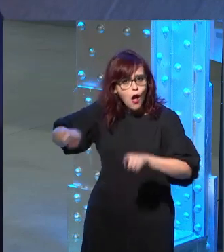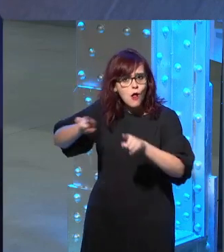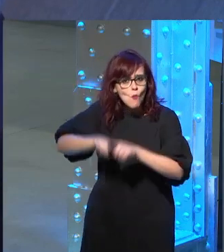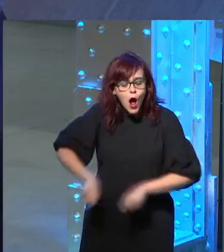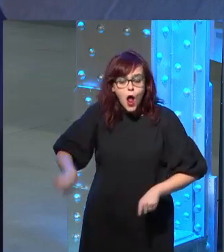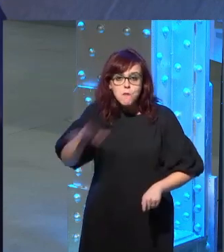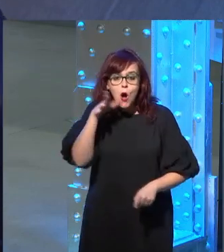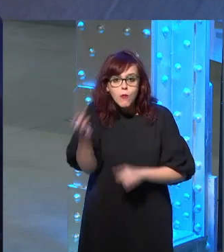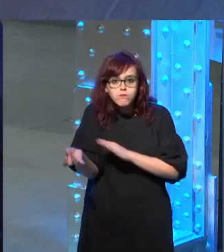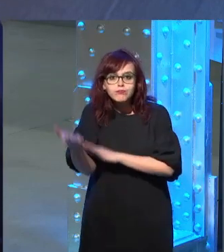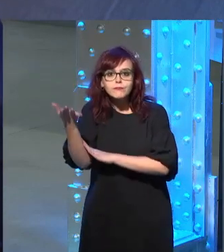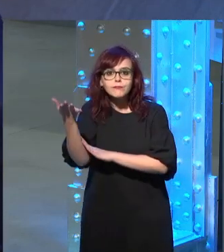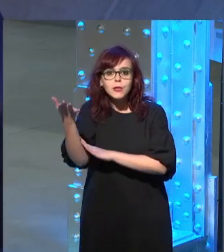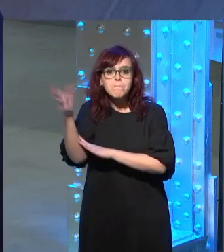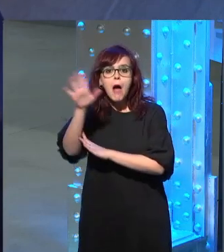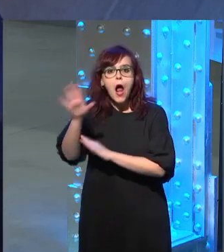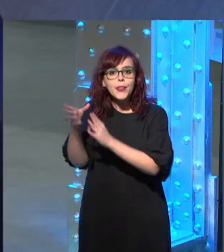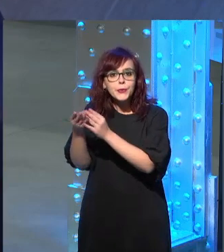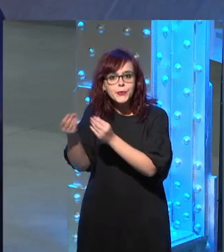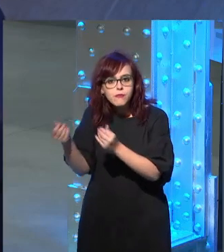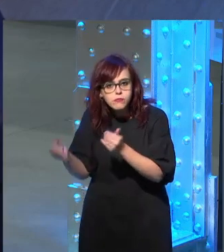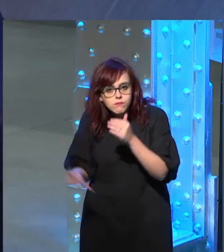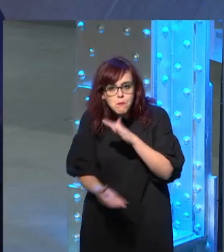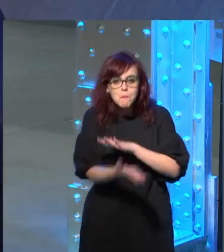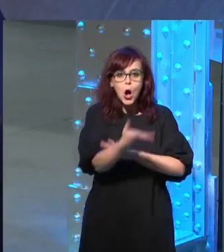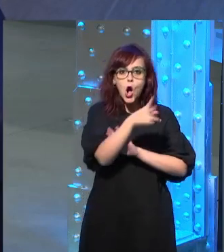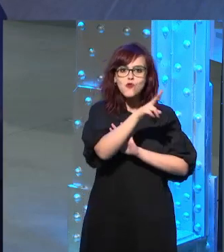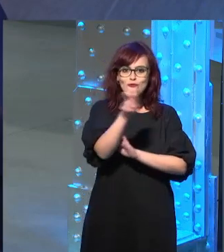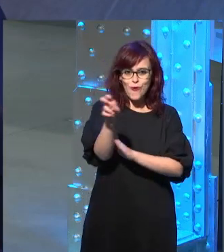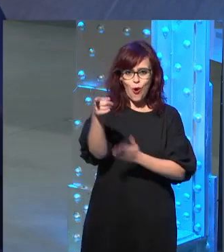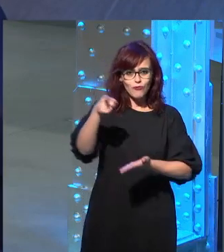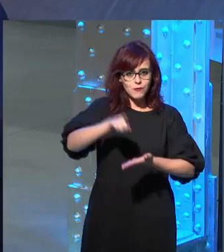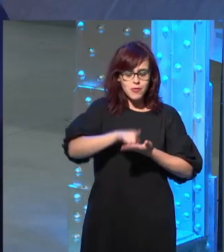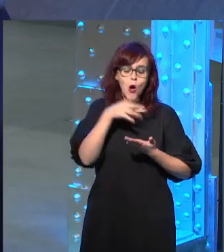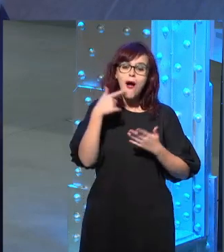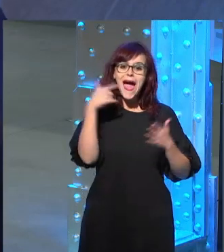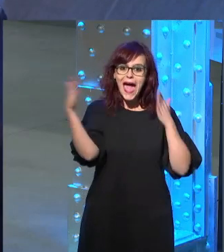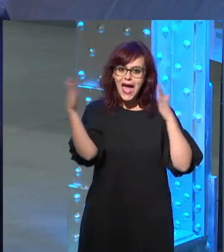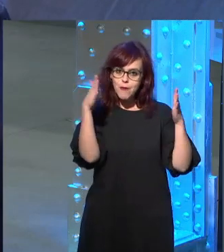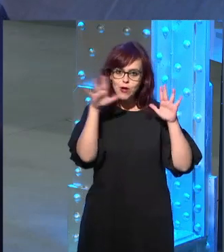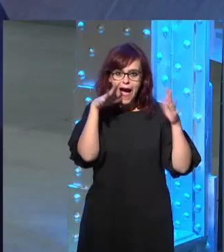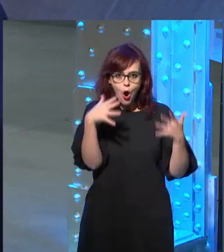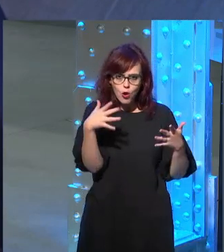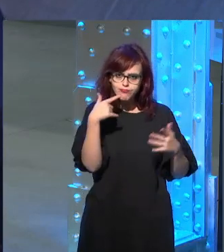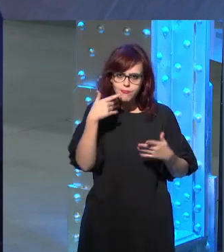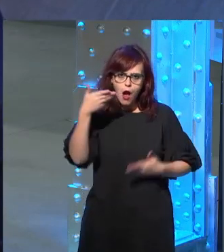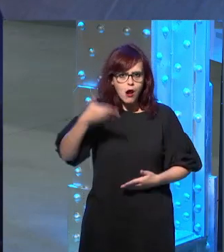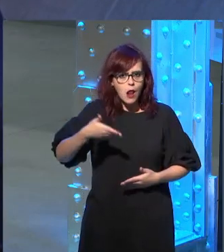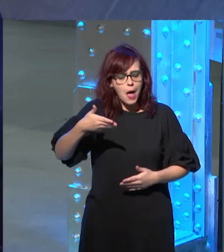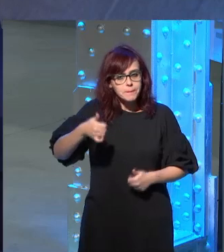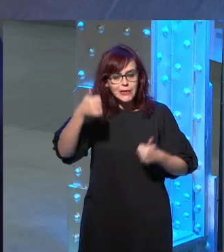reaparece una y otra vez quizá en nuestra época la cosa es mucho más grave que en el pasado